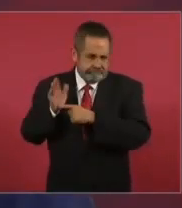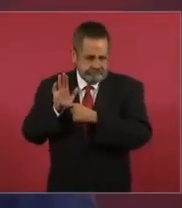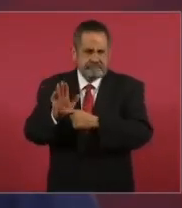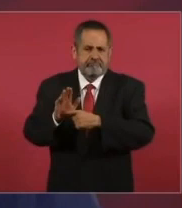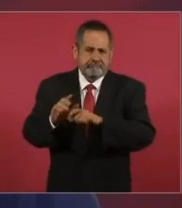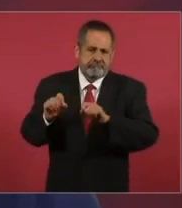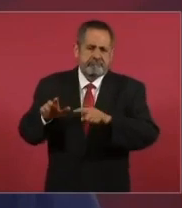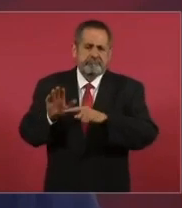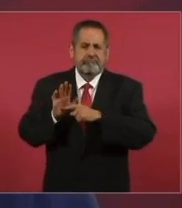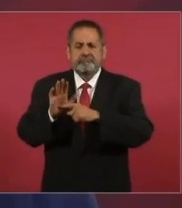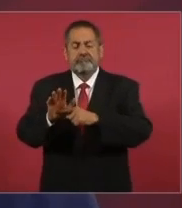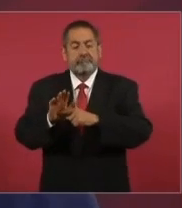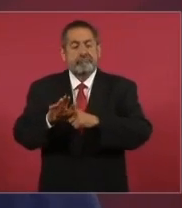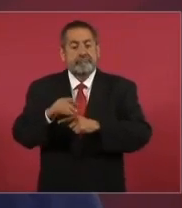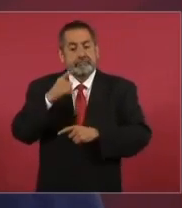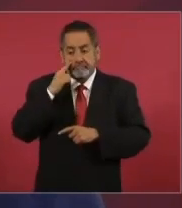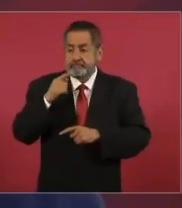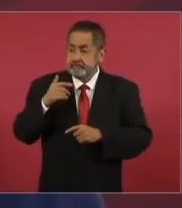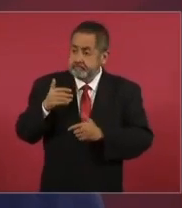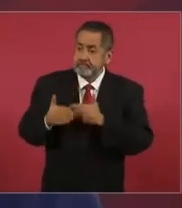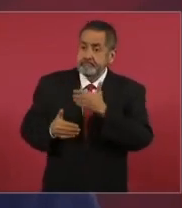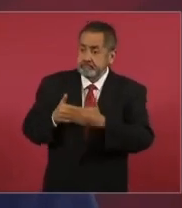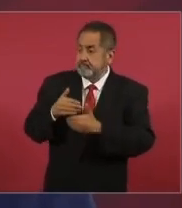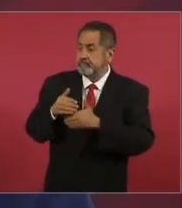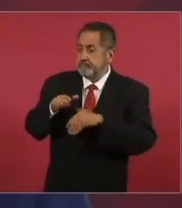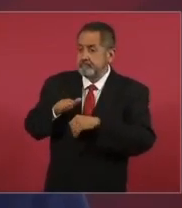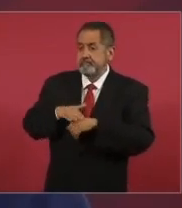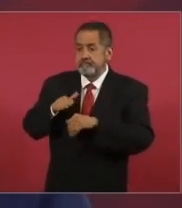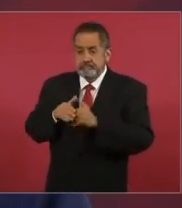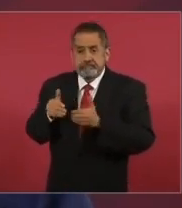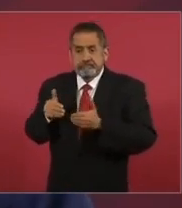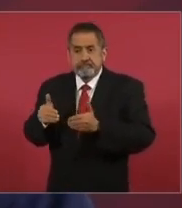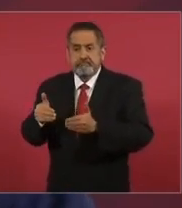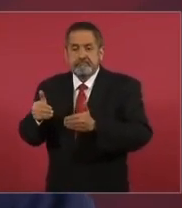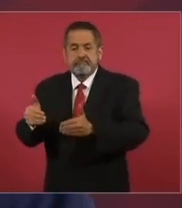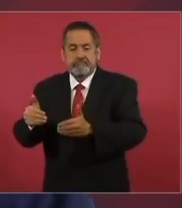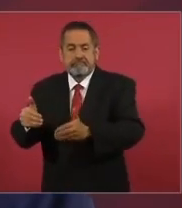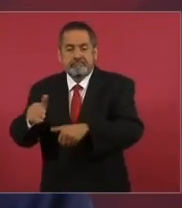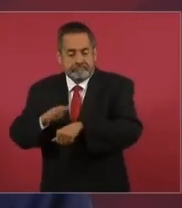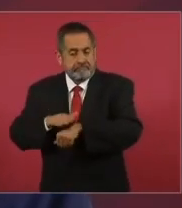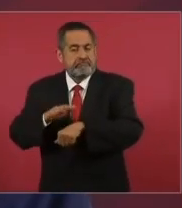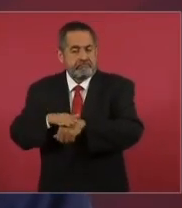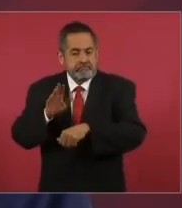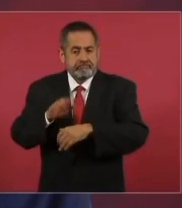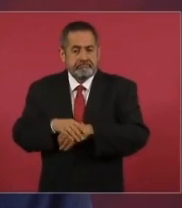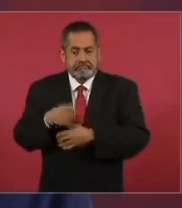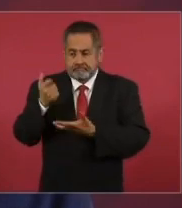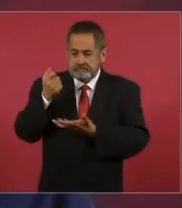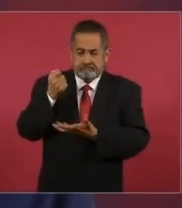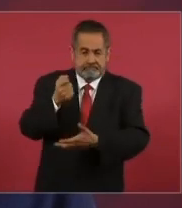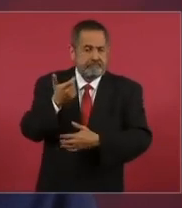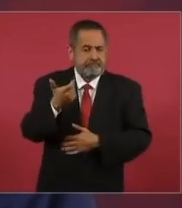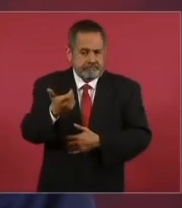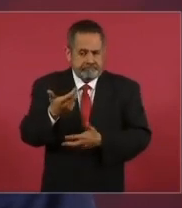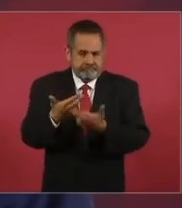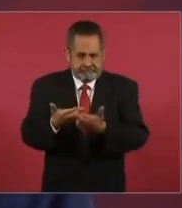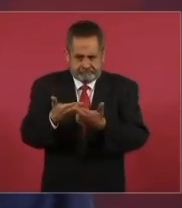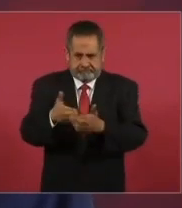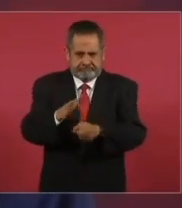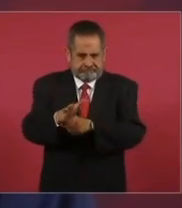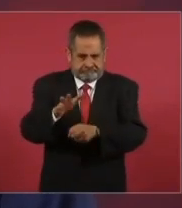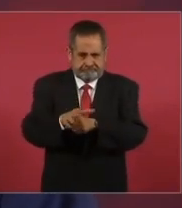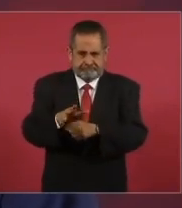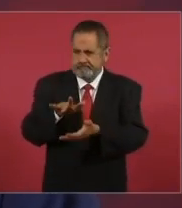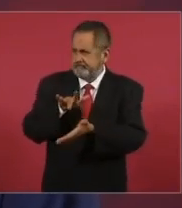Entonces, se está avanzando, no tenemos problema de recursos, se va a apoyar a todos.